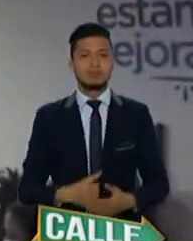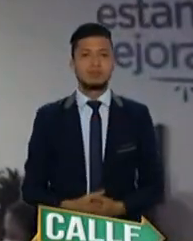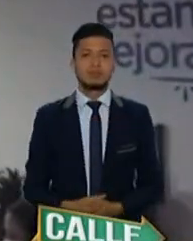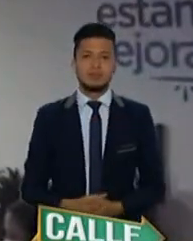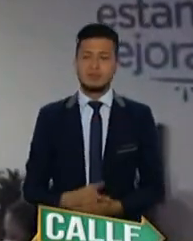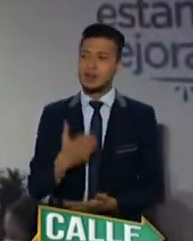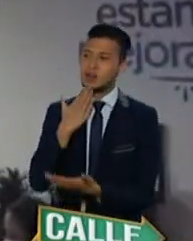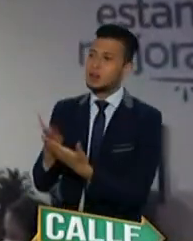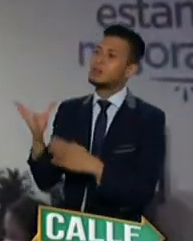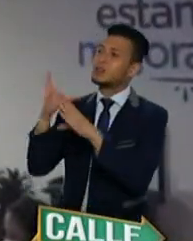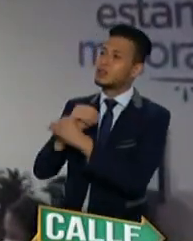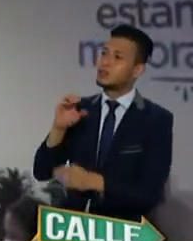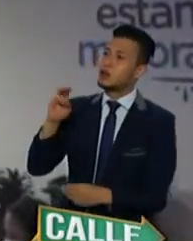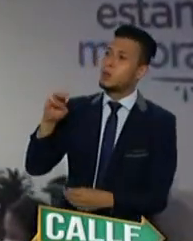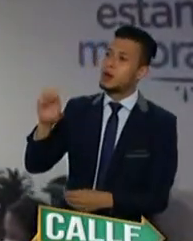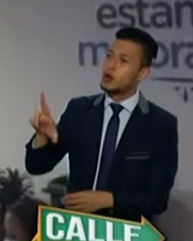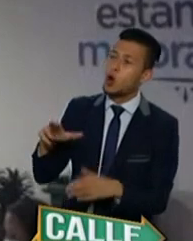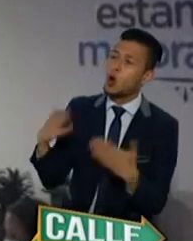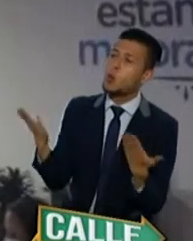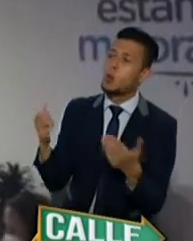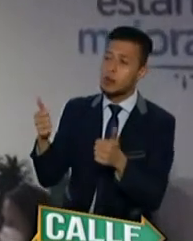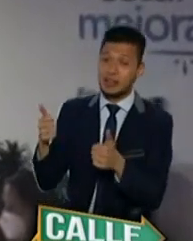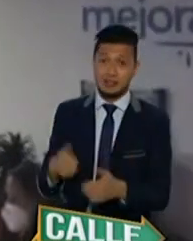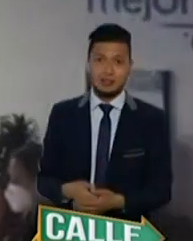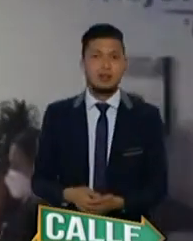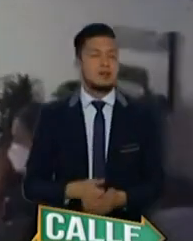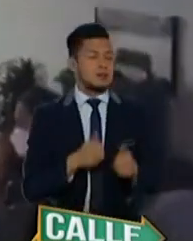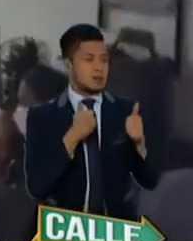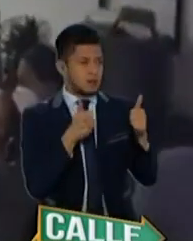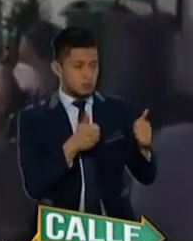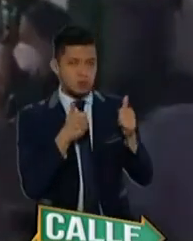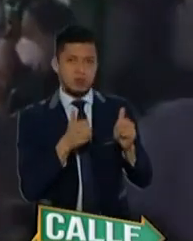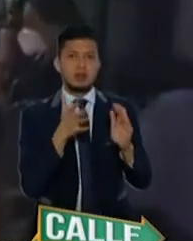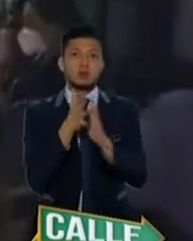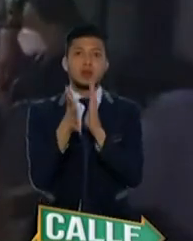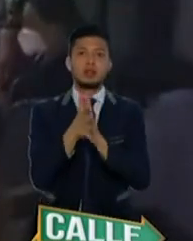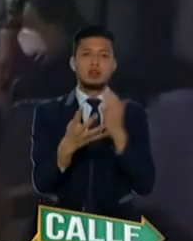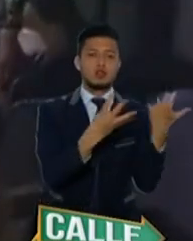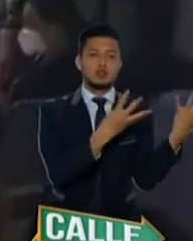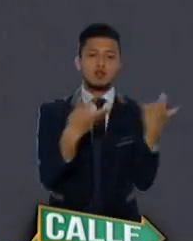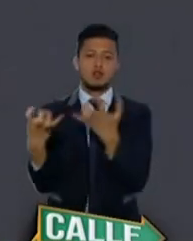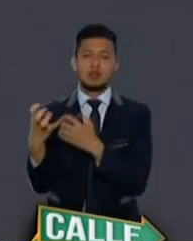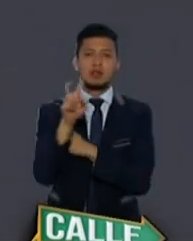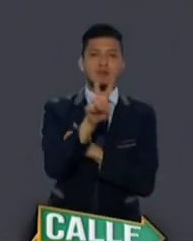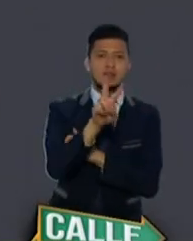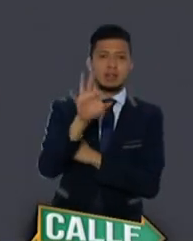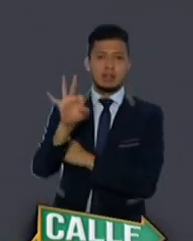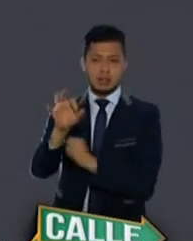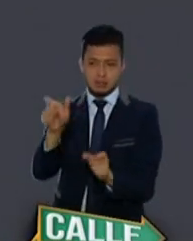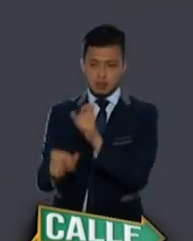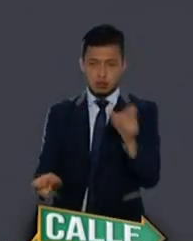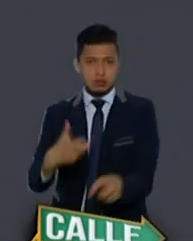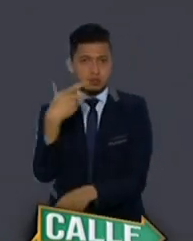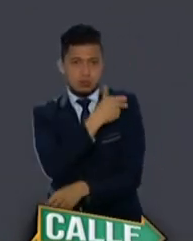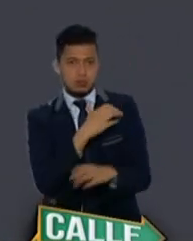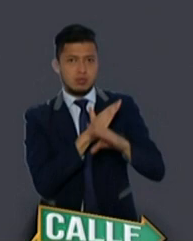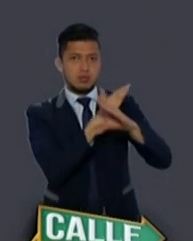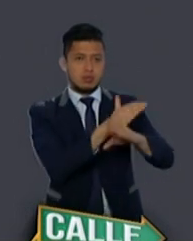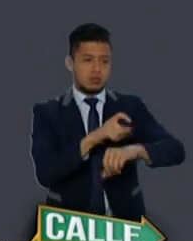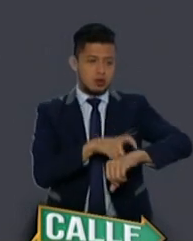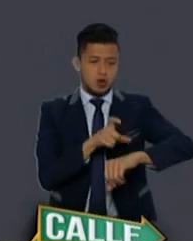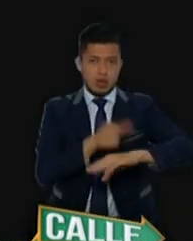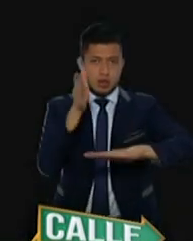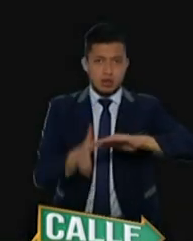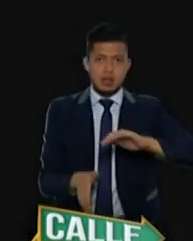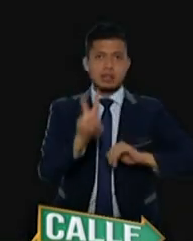Buenas noches, Omar. ¿Cómo nos fue? Muy bien, muy bien, señora alcaldesa. 923 personas vacunadas hoy a las 7 de la